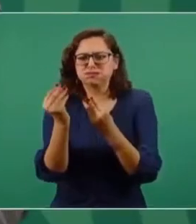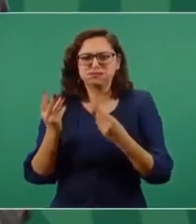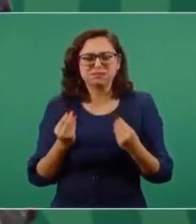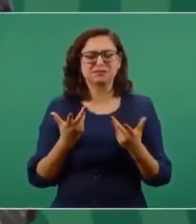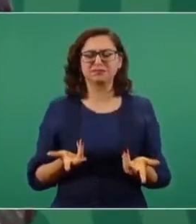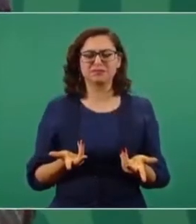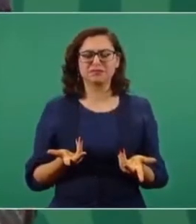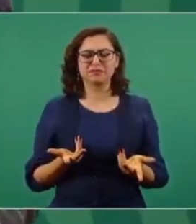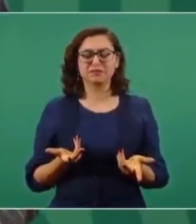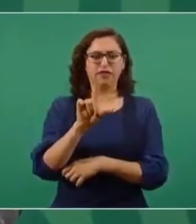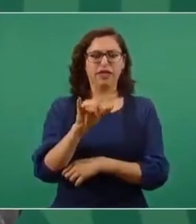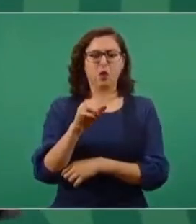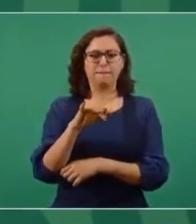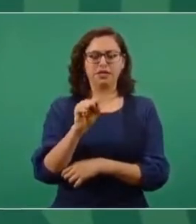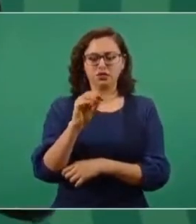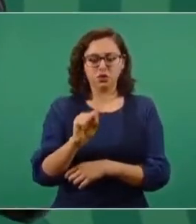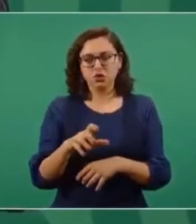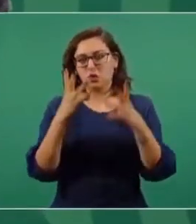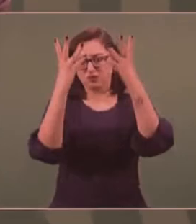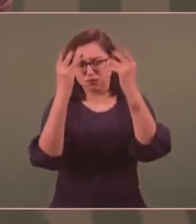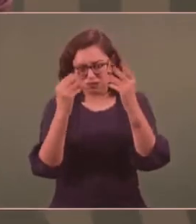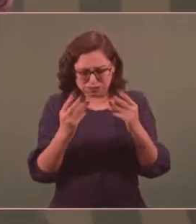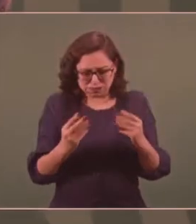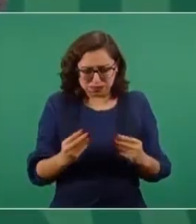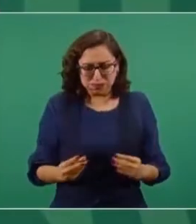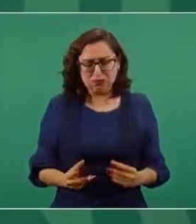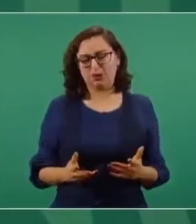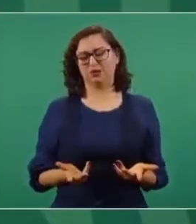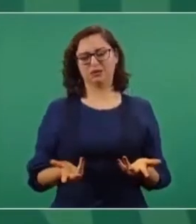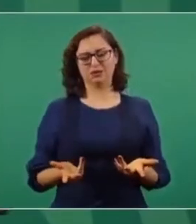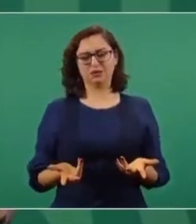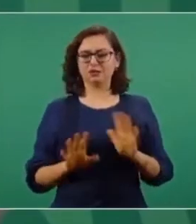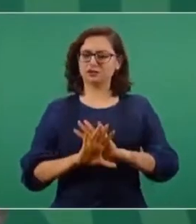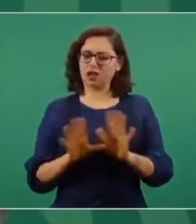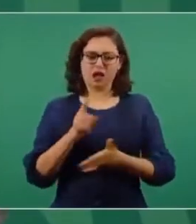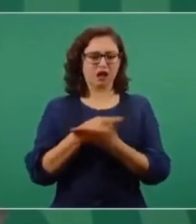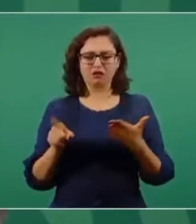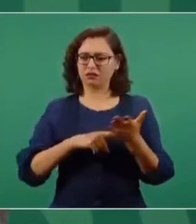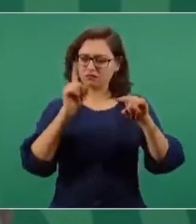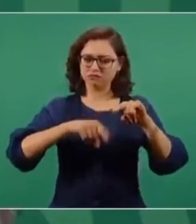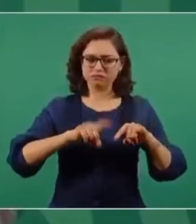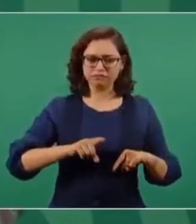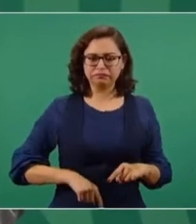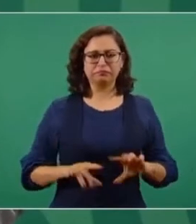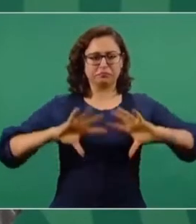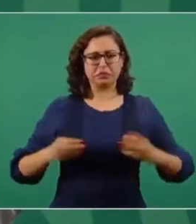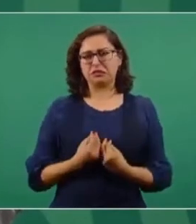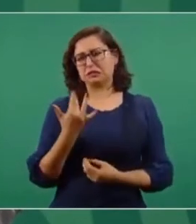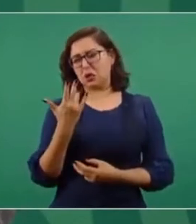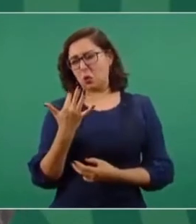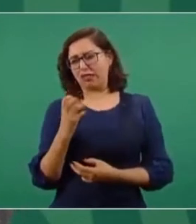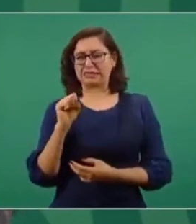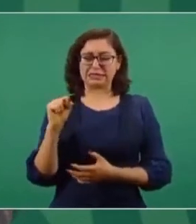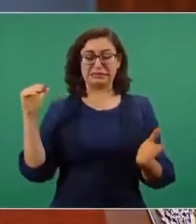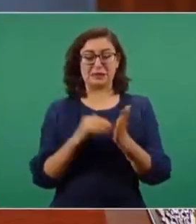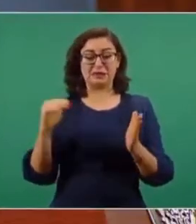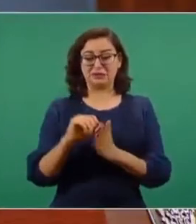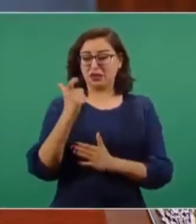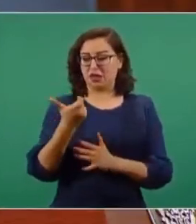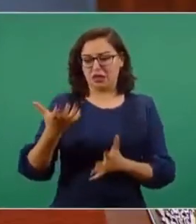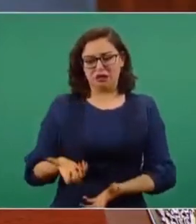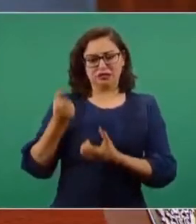todo. Era como el caso de los fideicomisos. Nos ayudó mucho el que se cancelaran los fideicomisos porque nos ahorramos como 50, 60 mil millones de pesos.